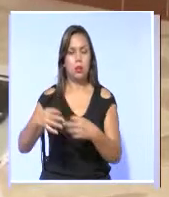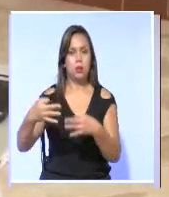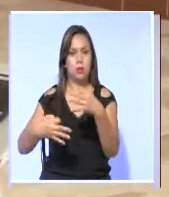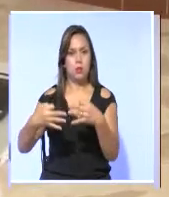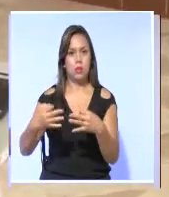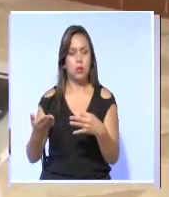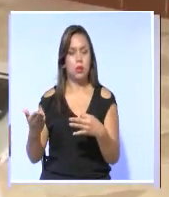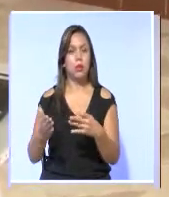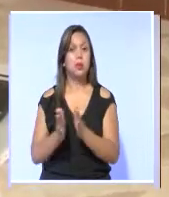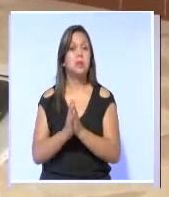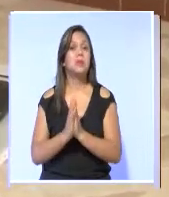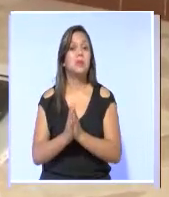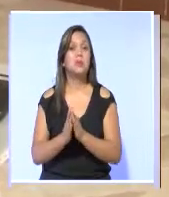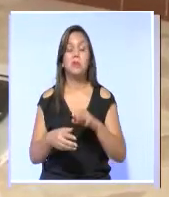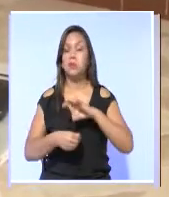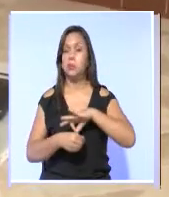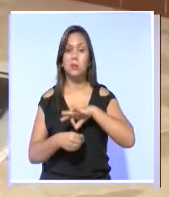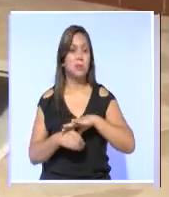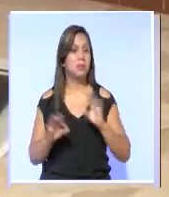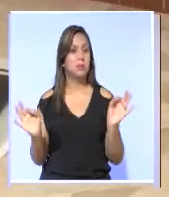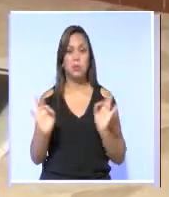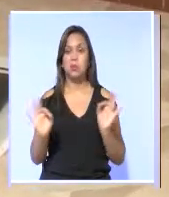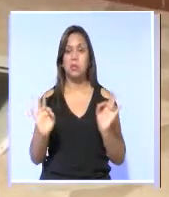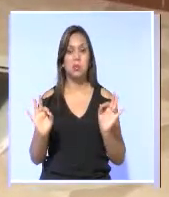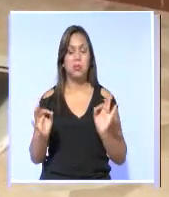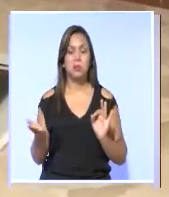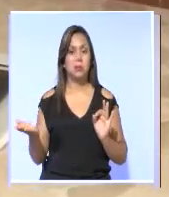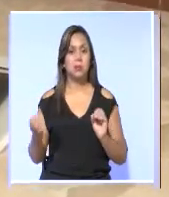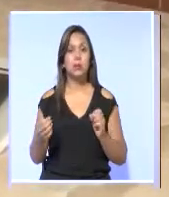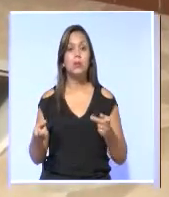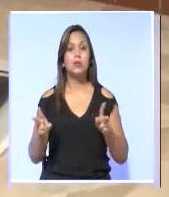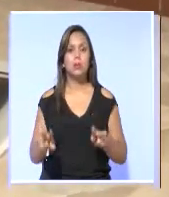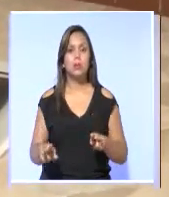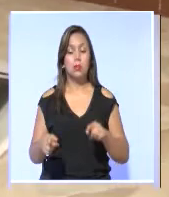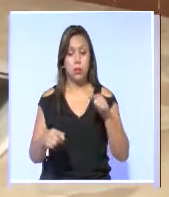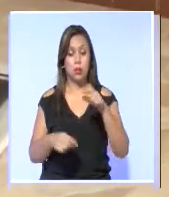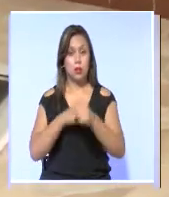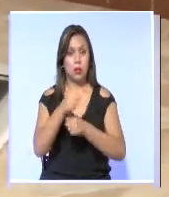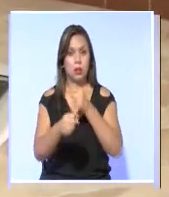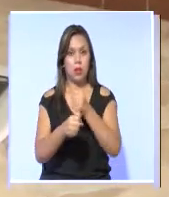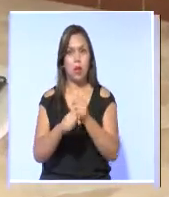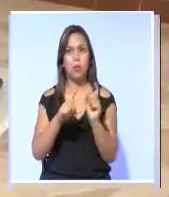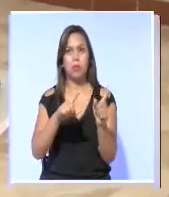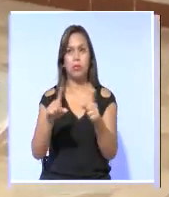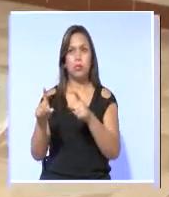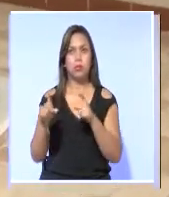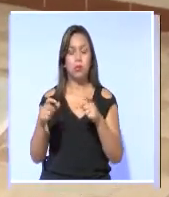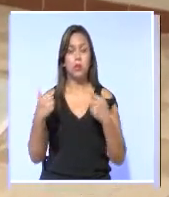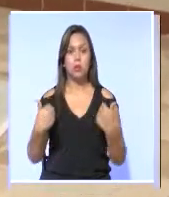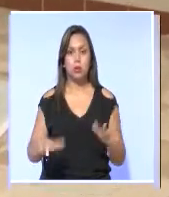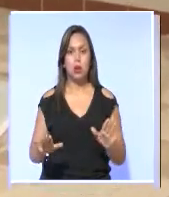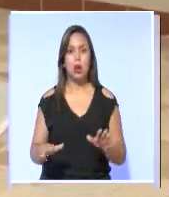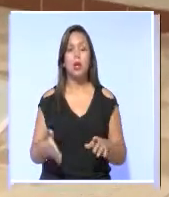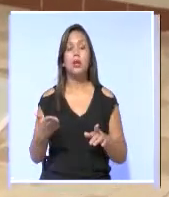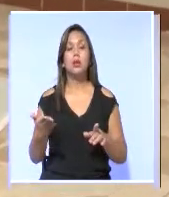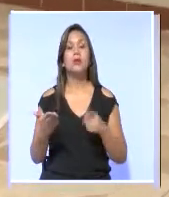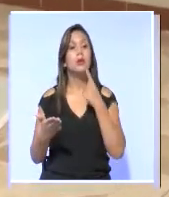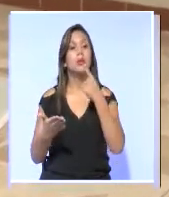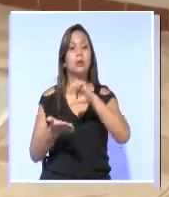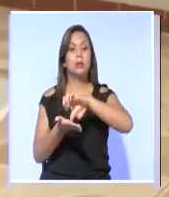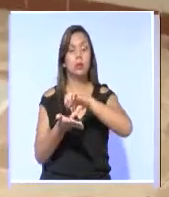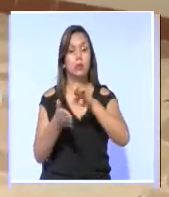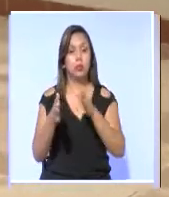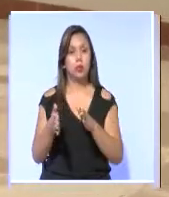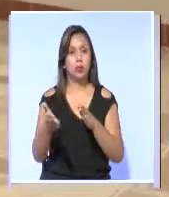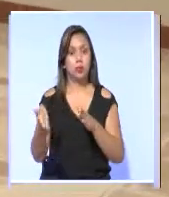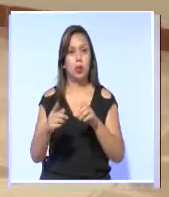petición que no contó con los votos para enjuiciarlos ni absorberlos. En ese año, mediante consulta popular, se consultó a la ciudadanía sobre cambios en